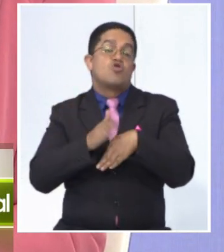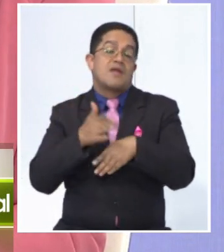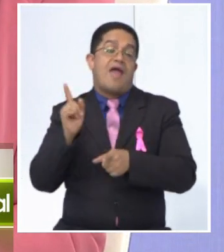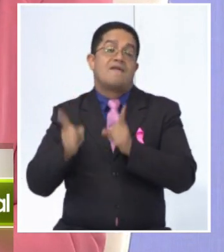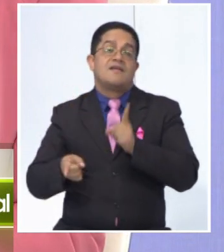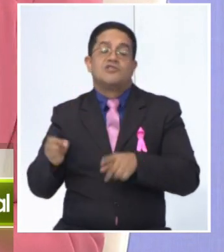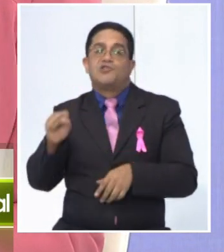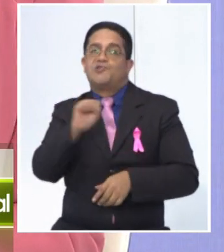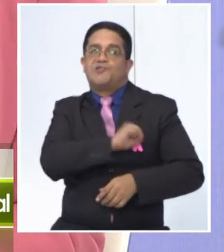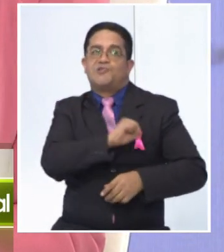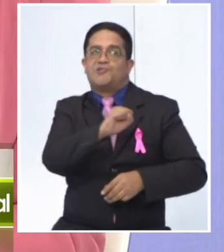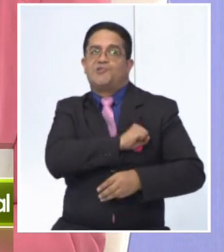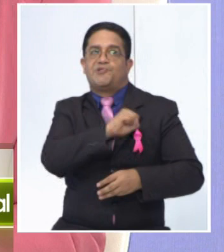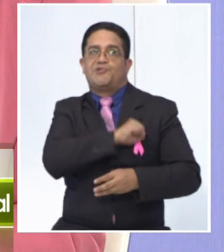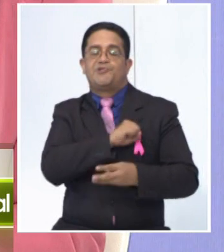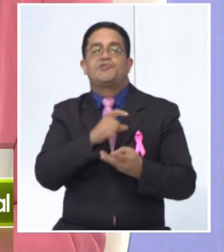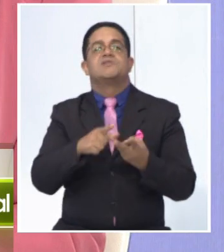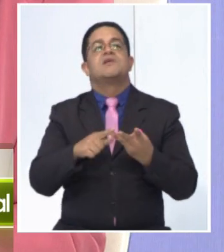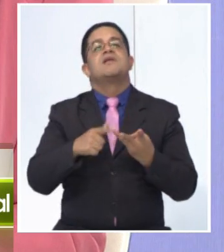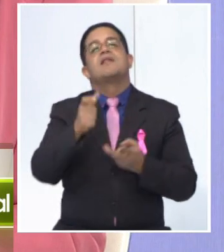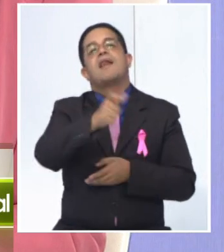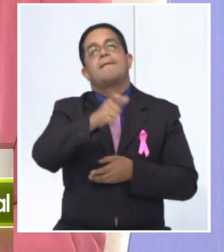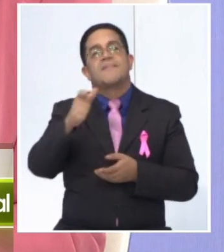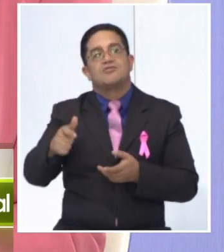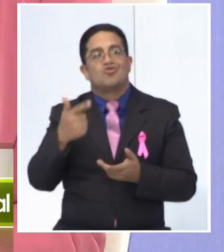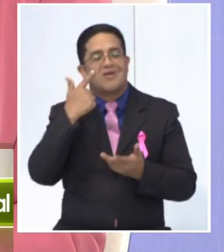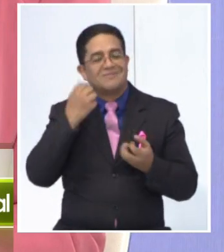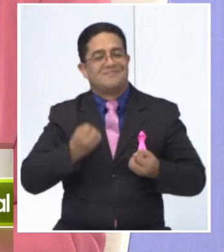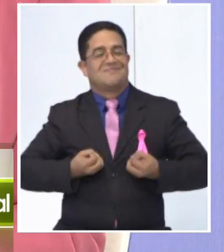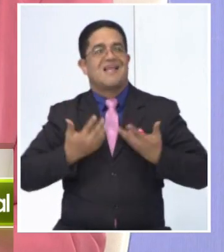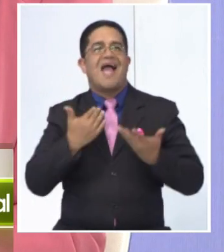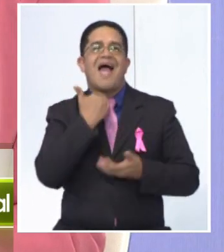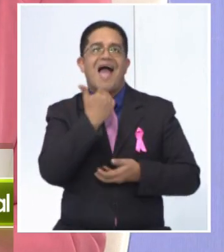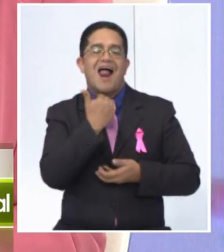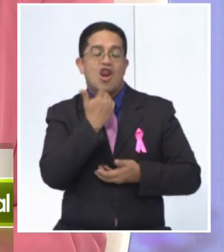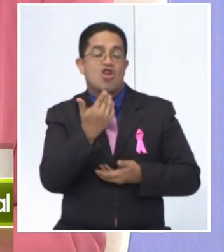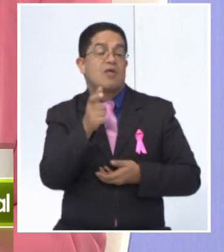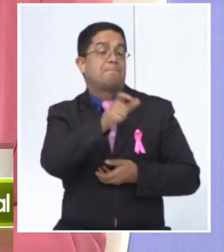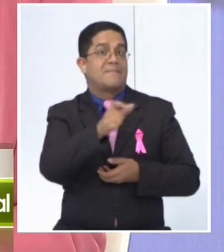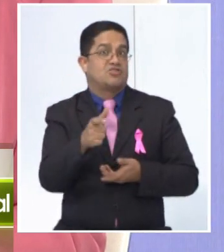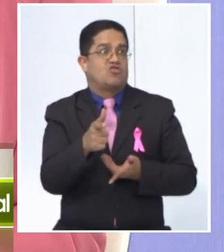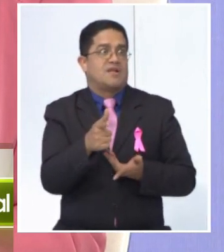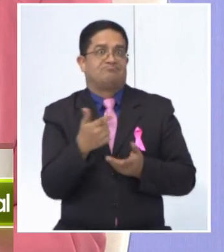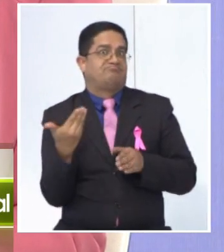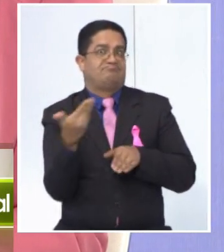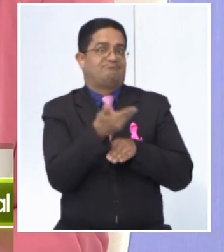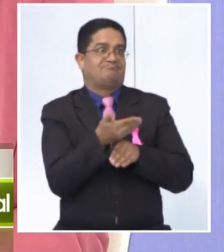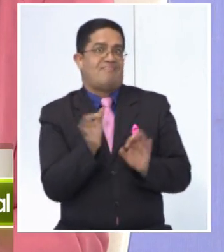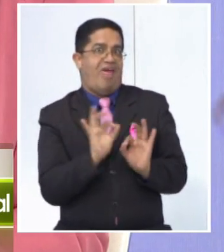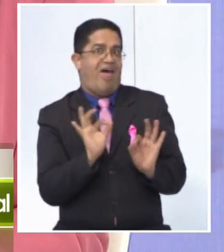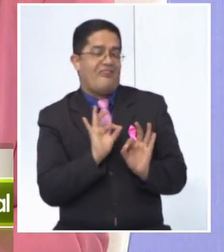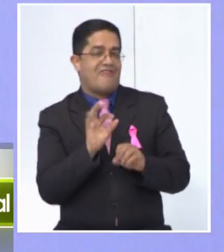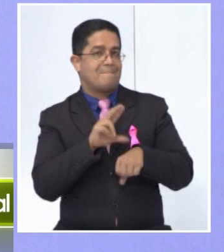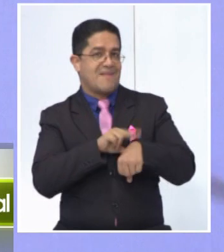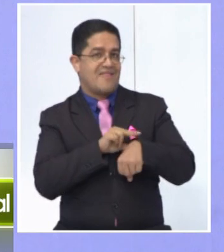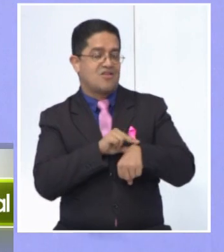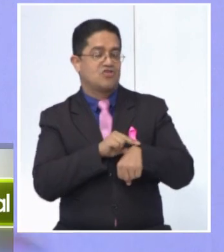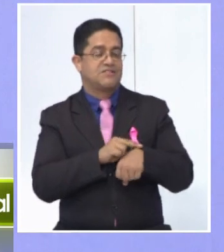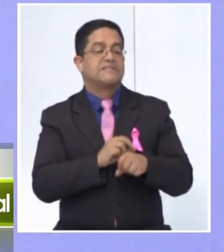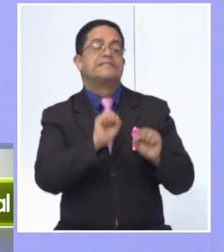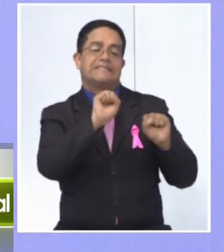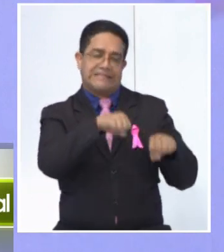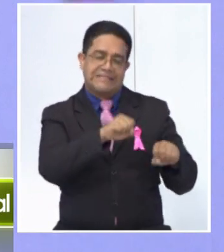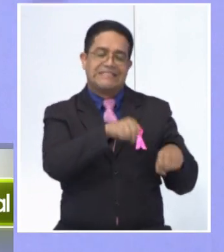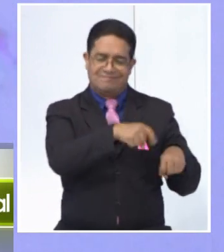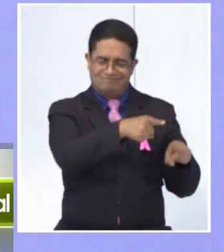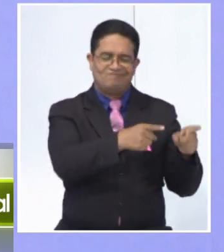temor o miedo de que realmente salgan algunos exámenes, muchas personas no van a hacerlos. Exactamente. Y los postergan y